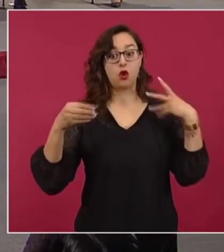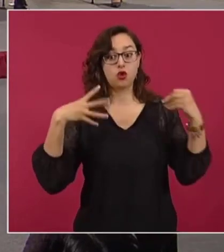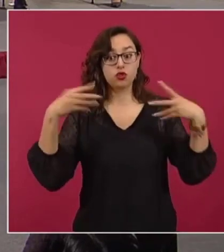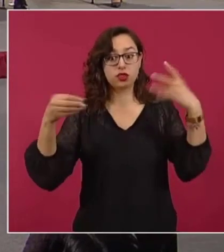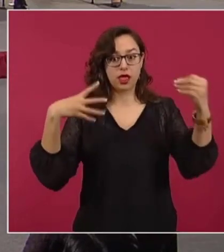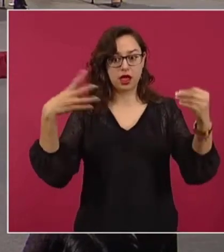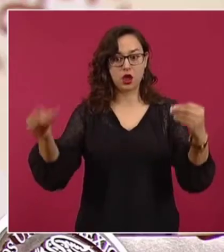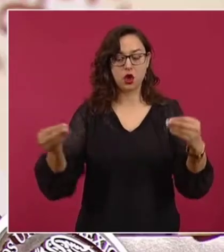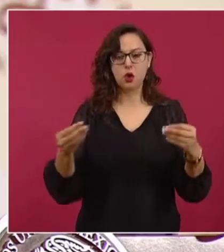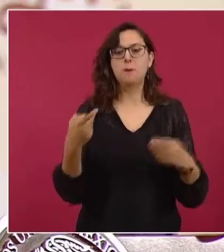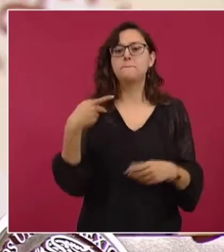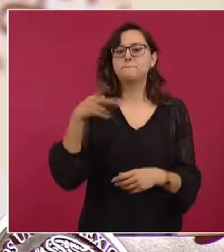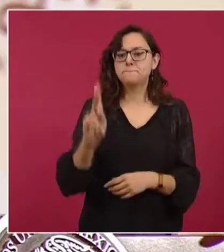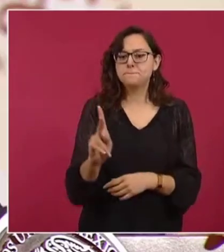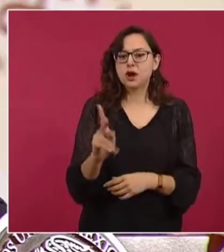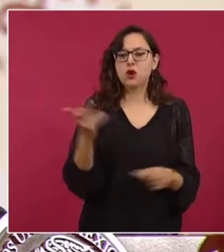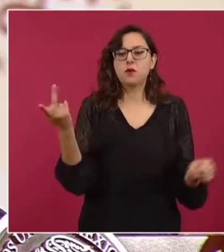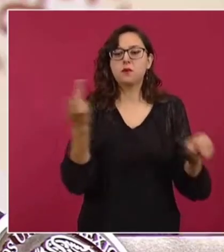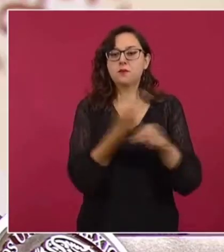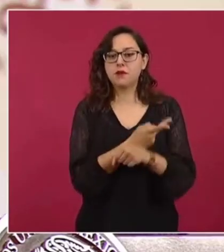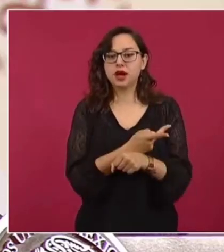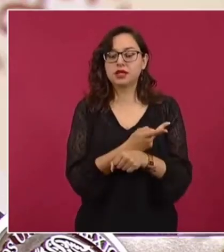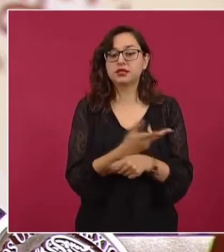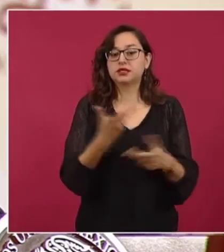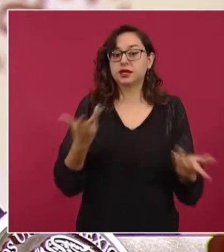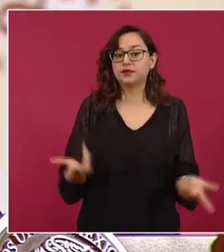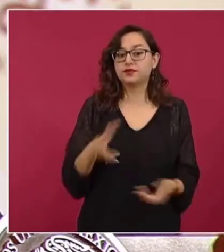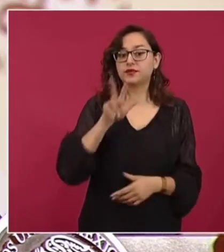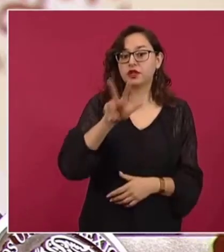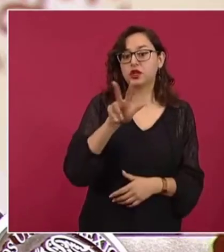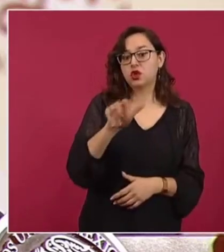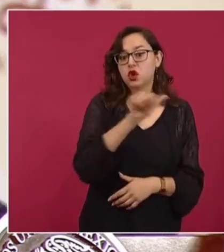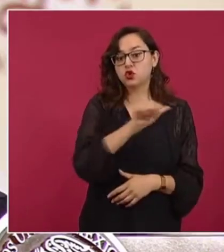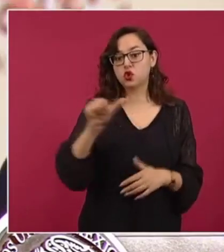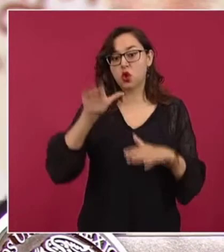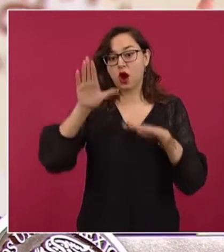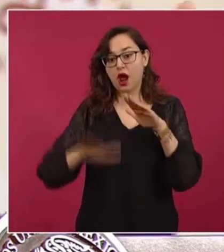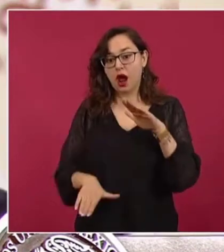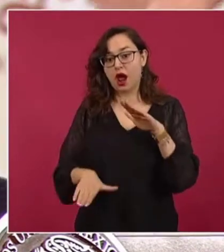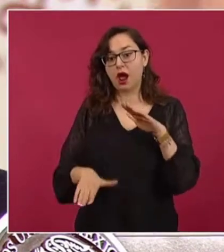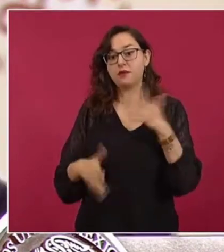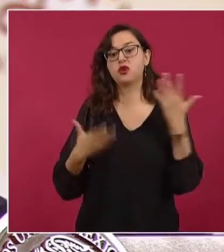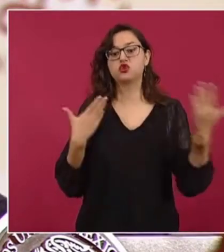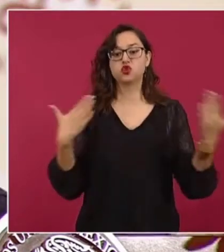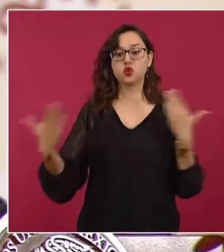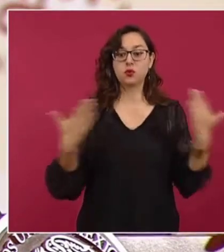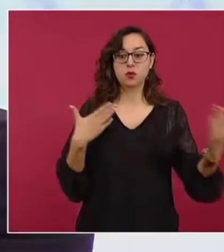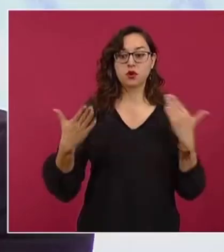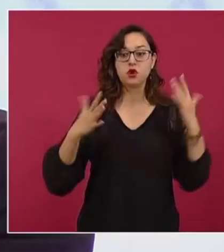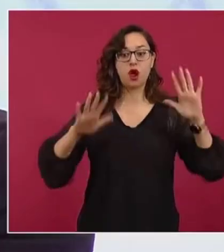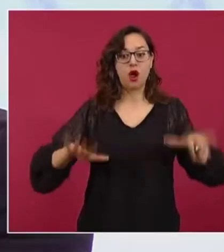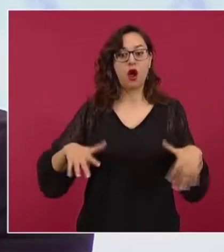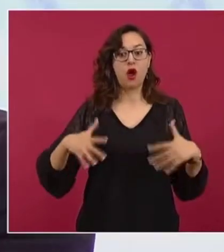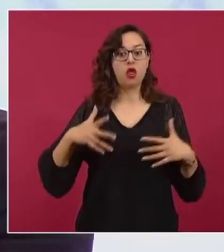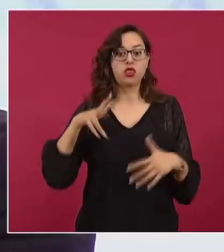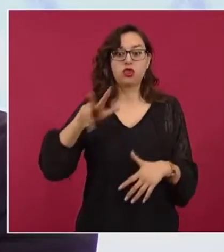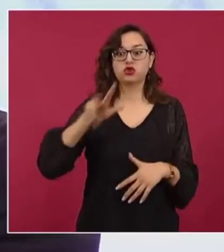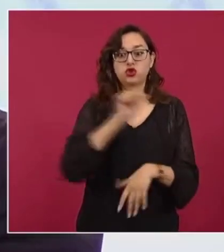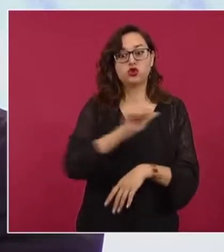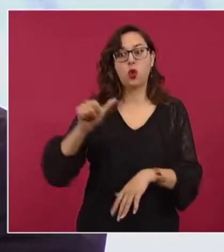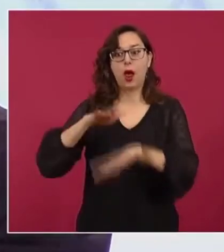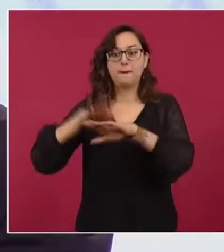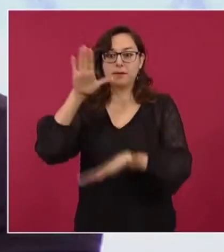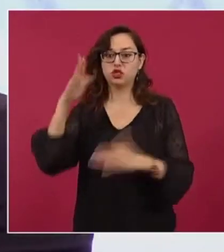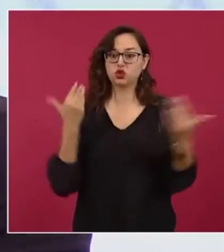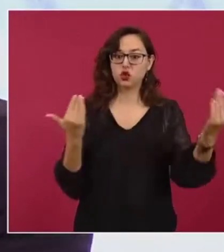particular en esta población de menores de edad, en la población escolar, en contraste con lo que ocurra en la población en general.